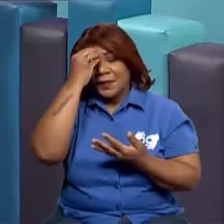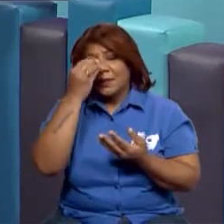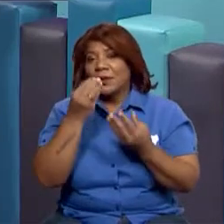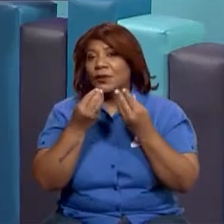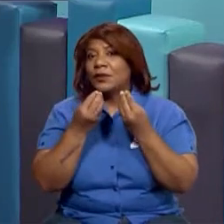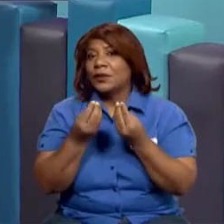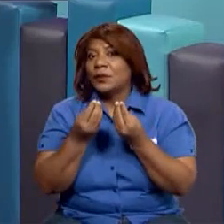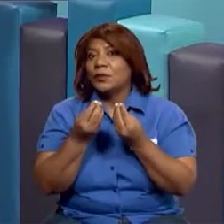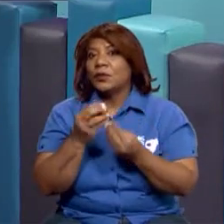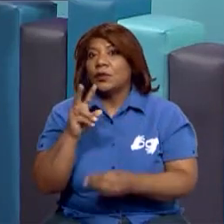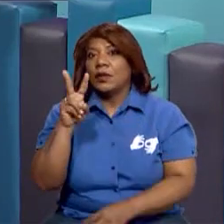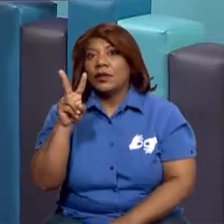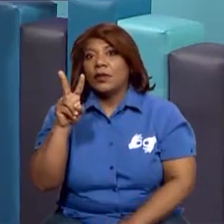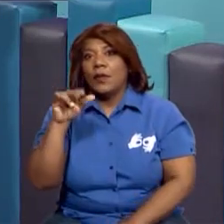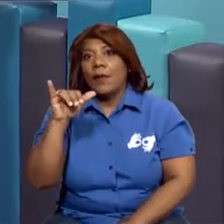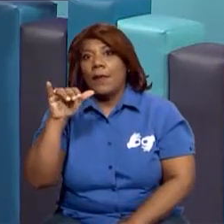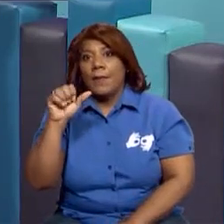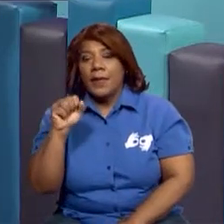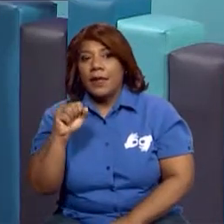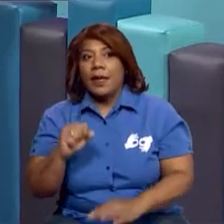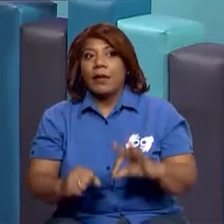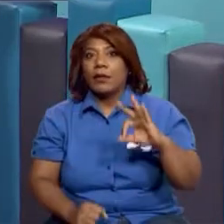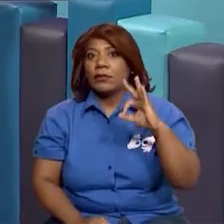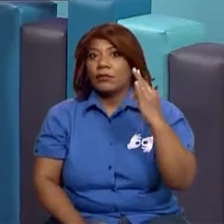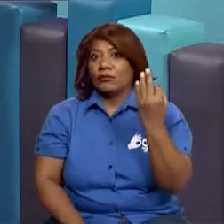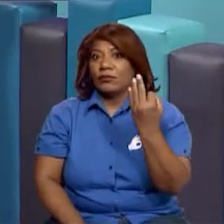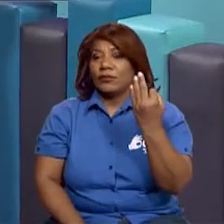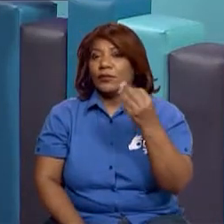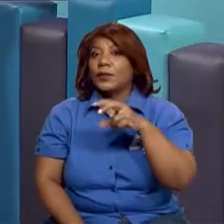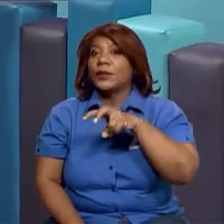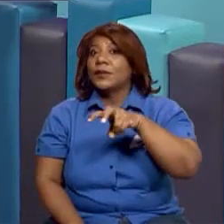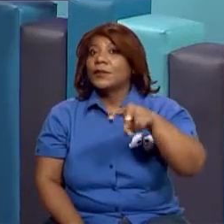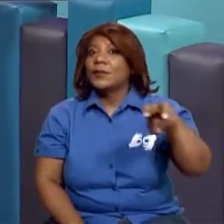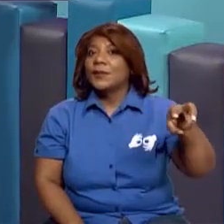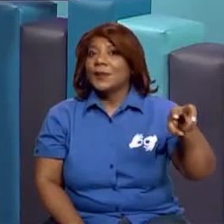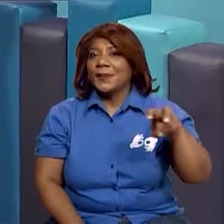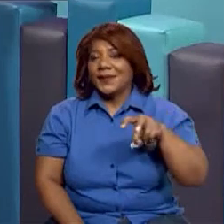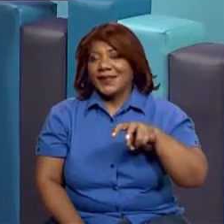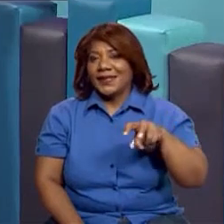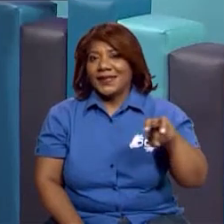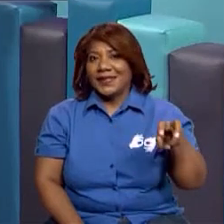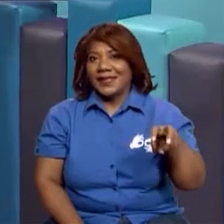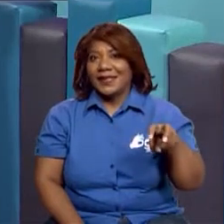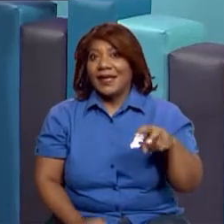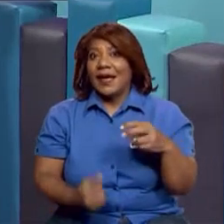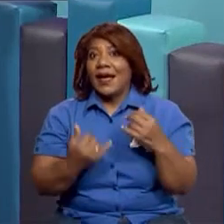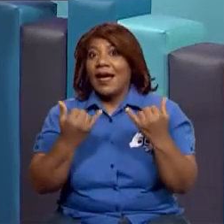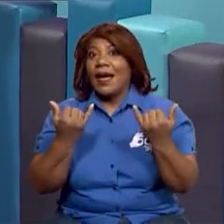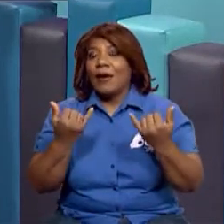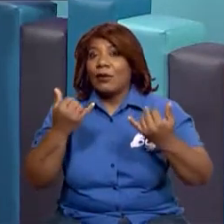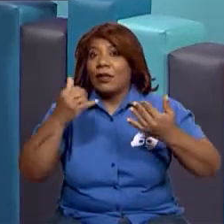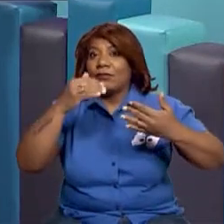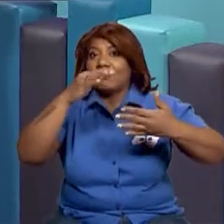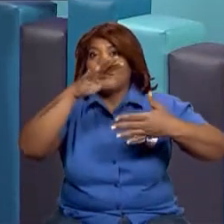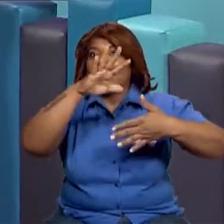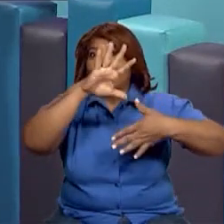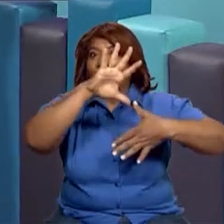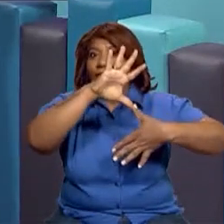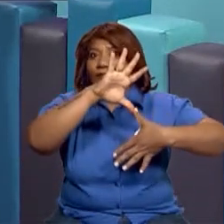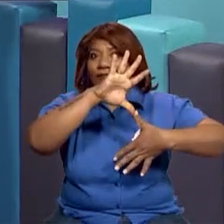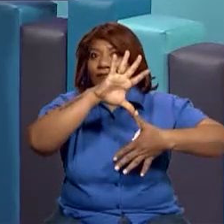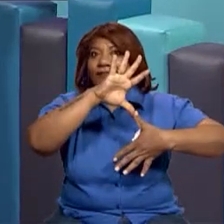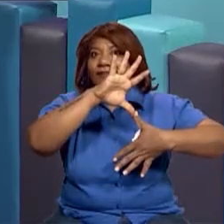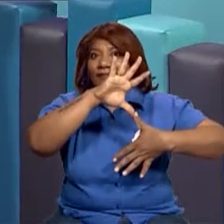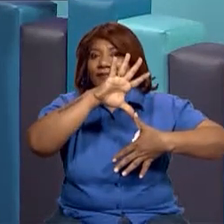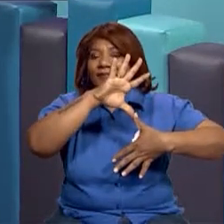de qué son vías, de qué son medios, pero vamos a ver de qué se trata en el continente americano. Y creo que tiene que ver